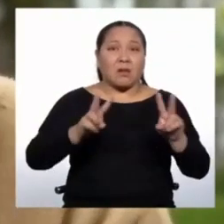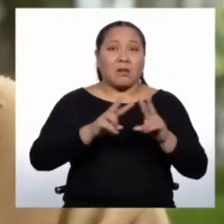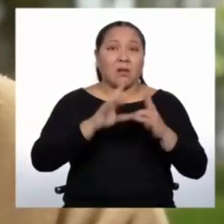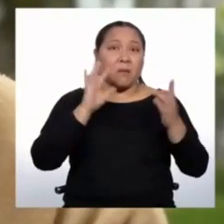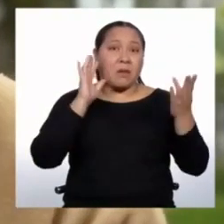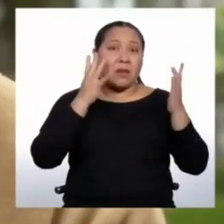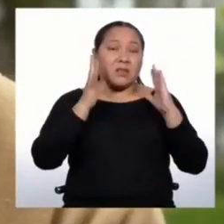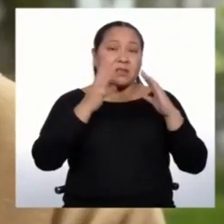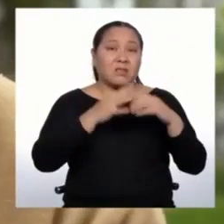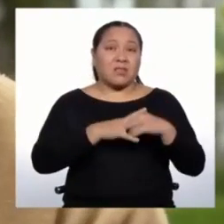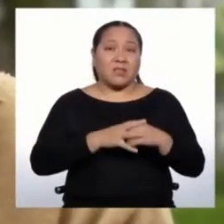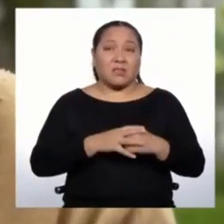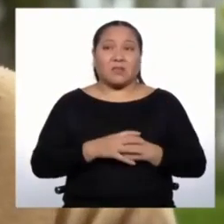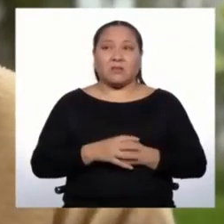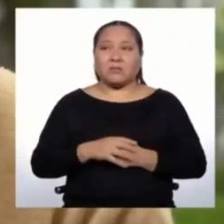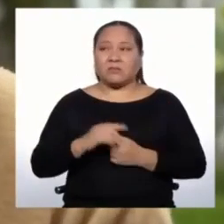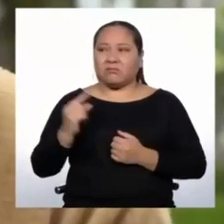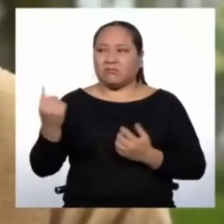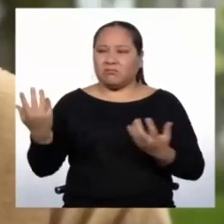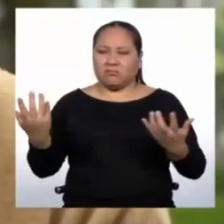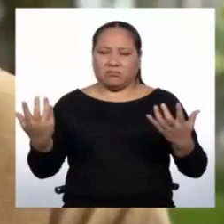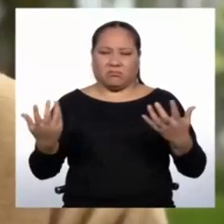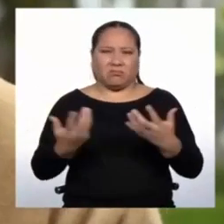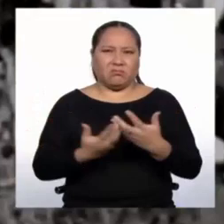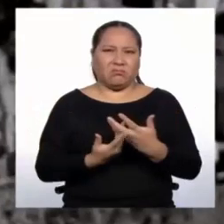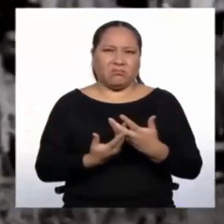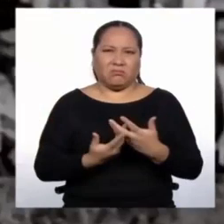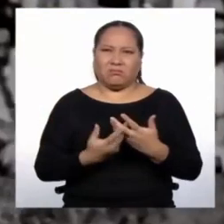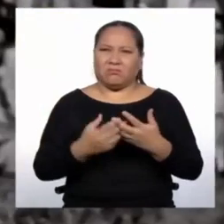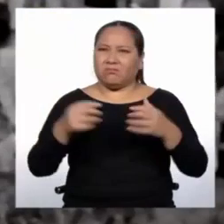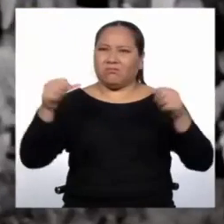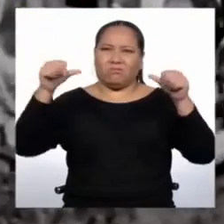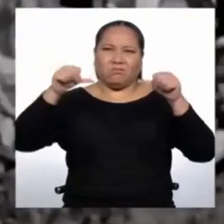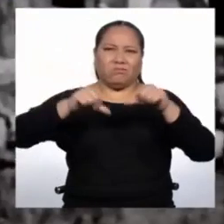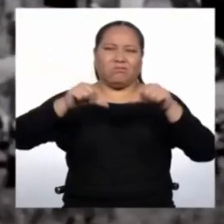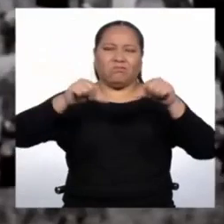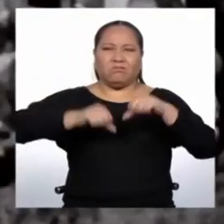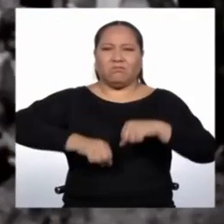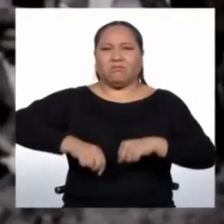blanca, iba a ser una desgracia para el Perú, ¿no?